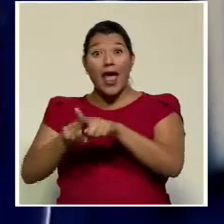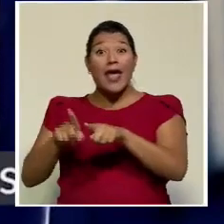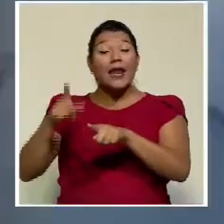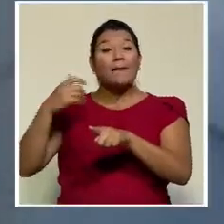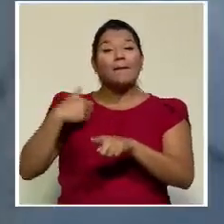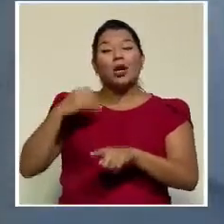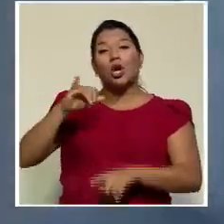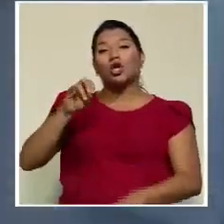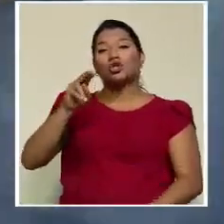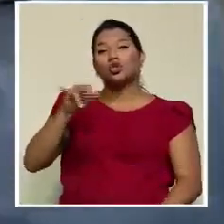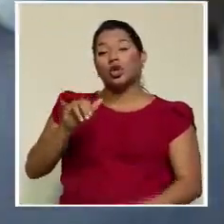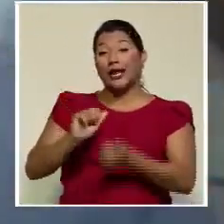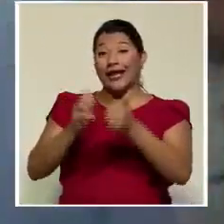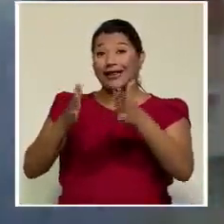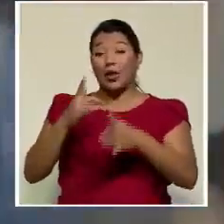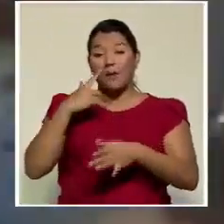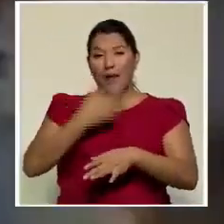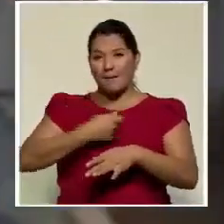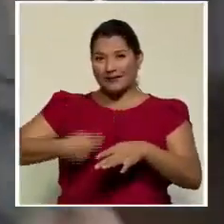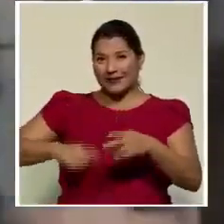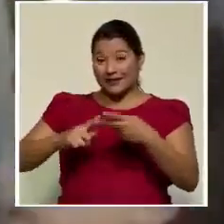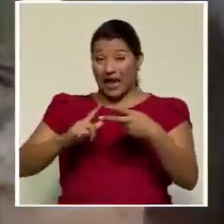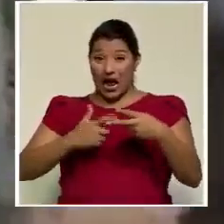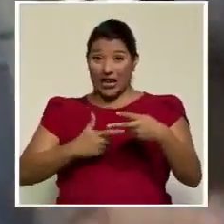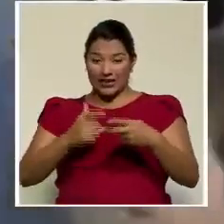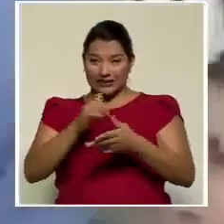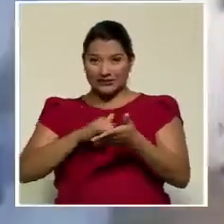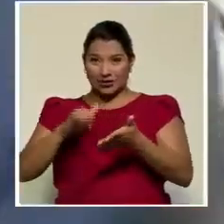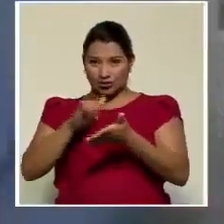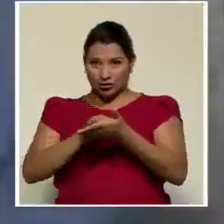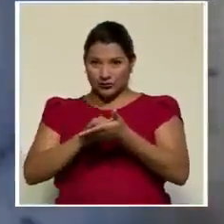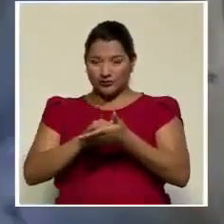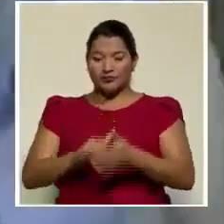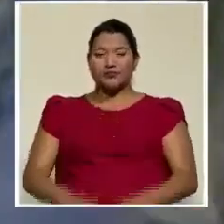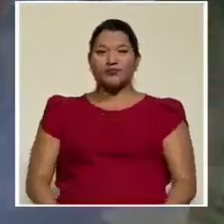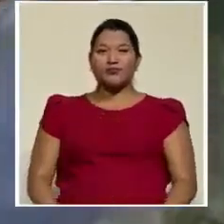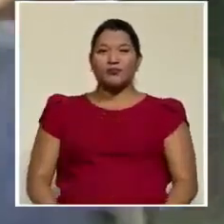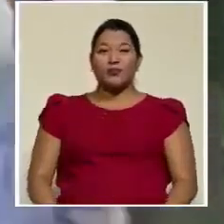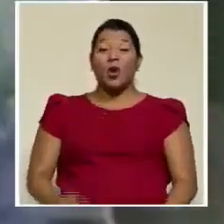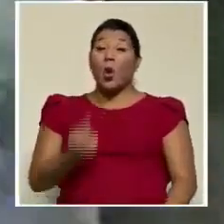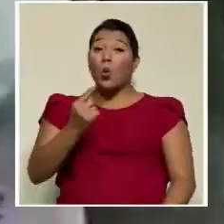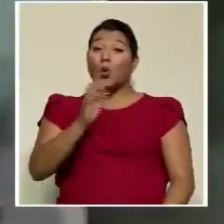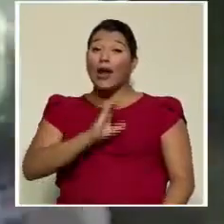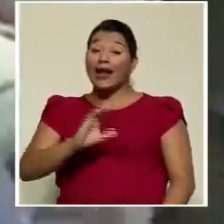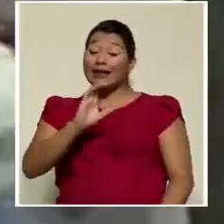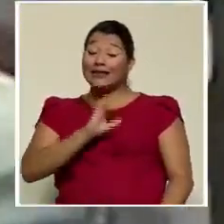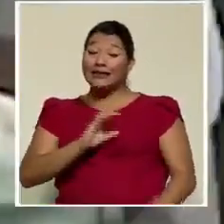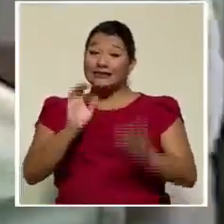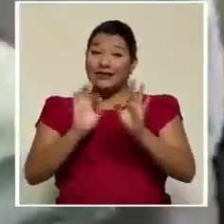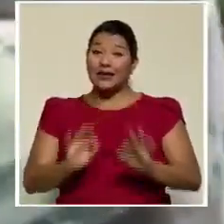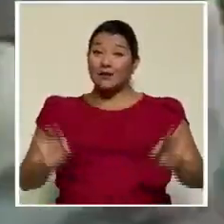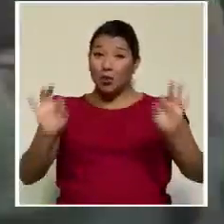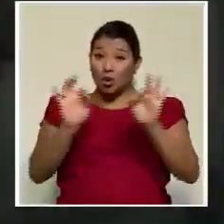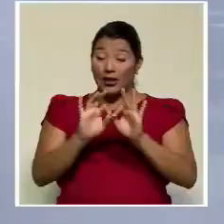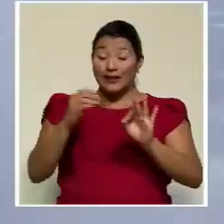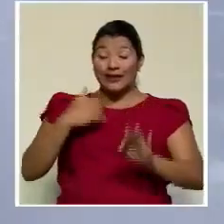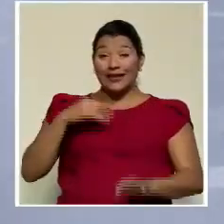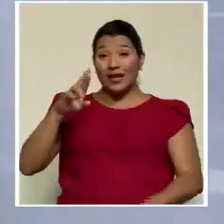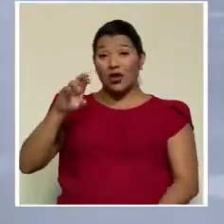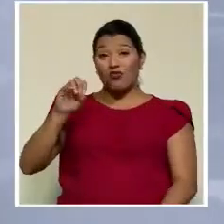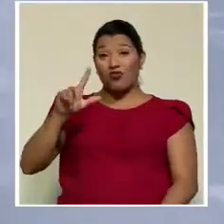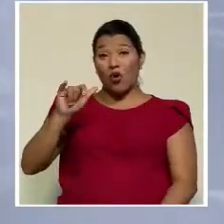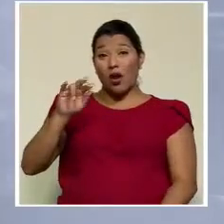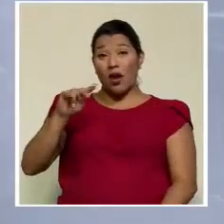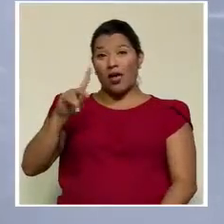presidencial y sempiterno alcalde de San José. Una de las características fundamentales de Rolando Araya